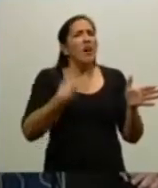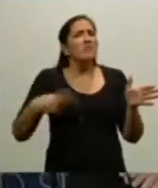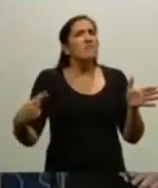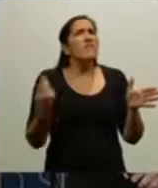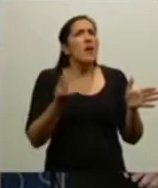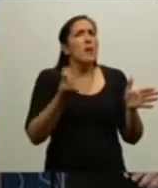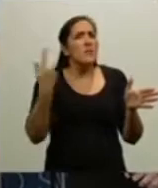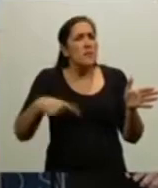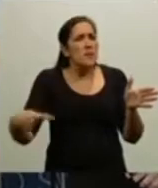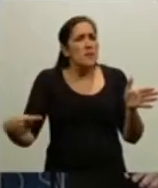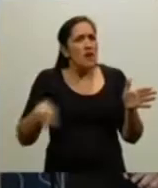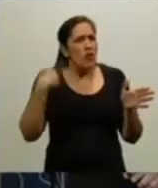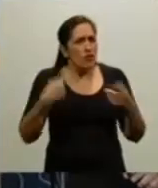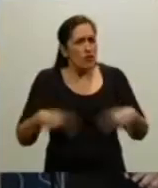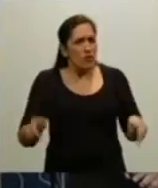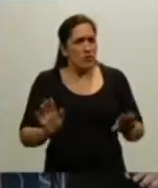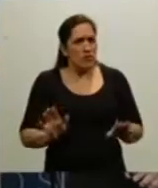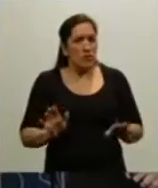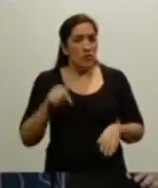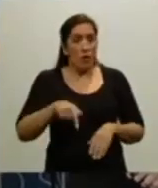Esta construcción que hoy estamos aquí